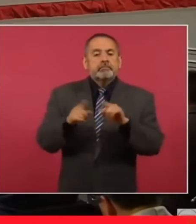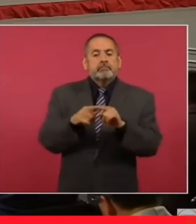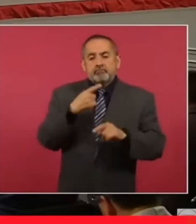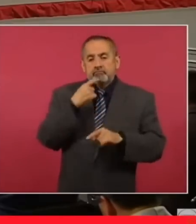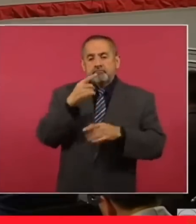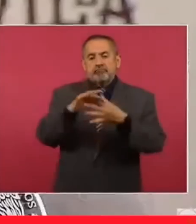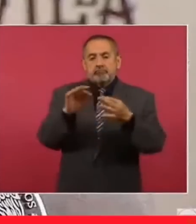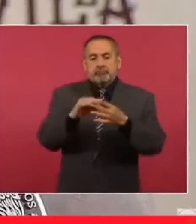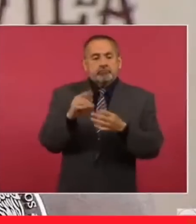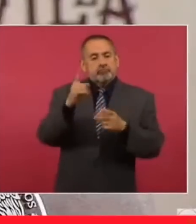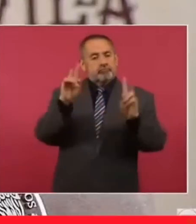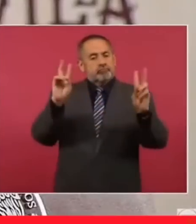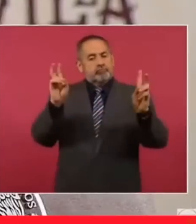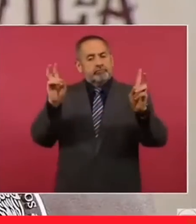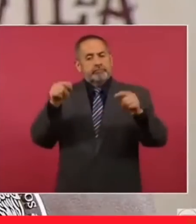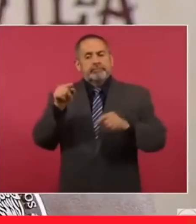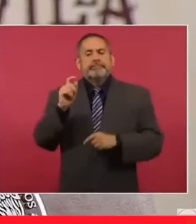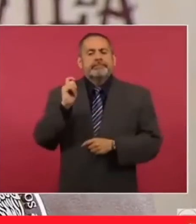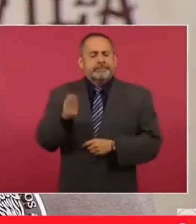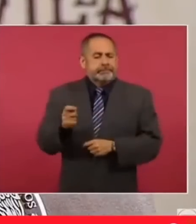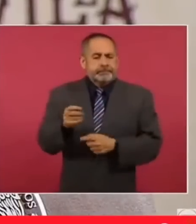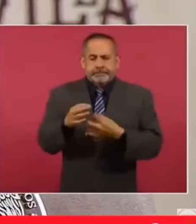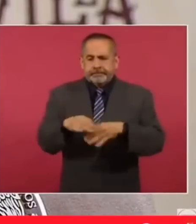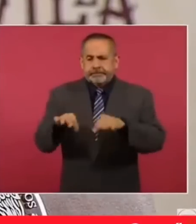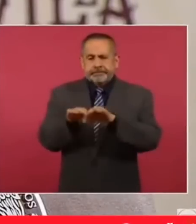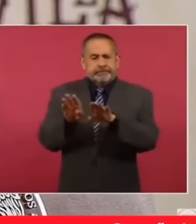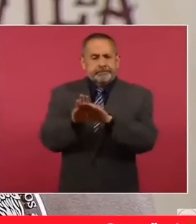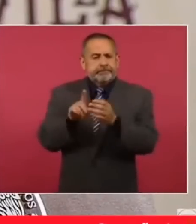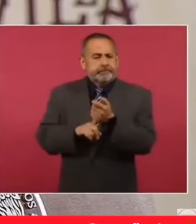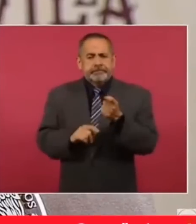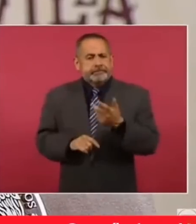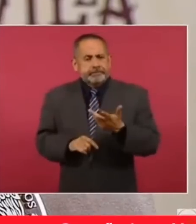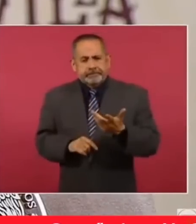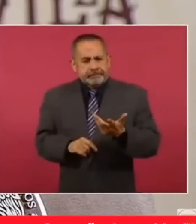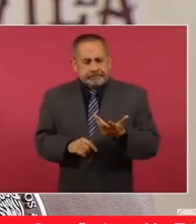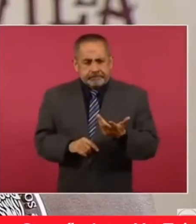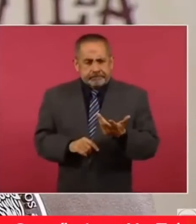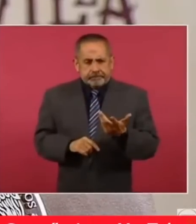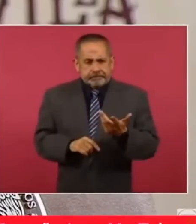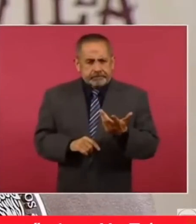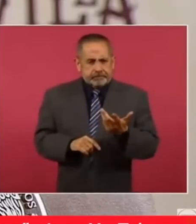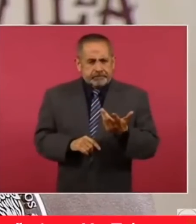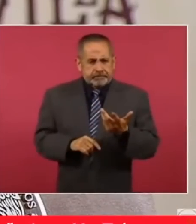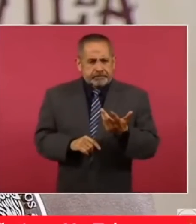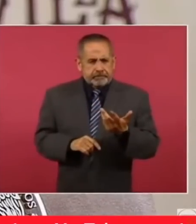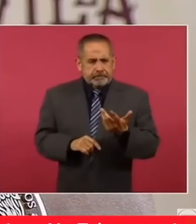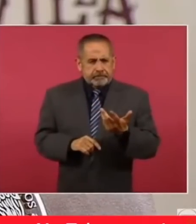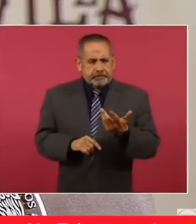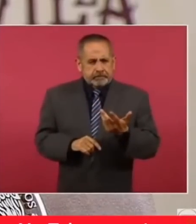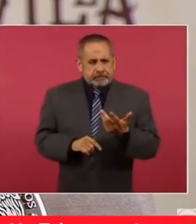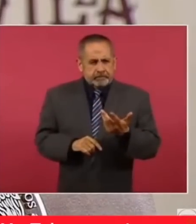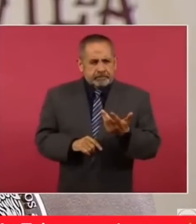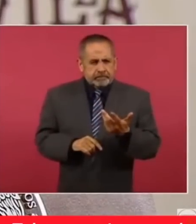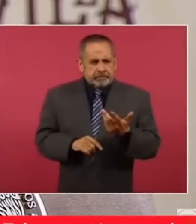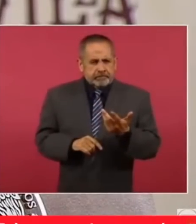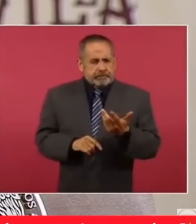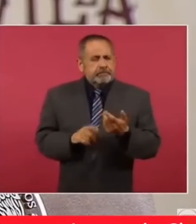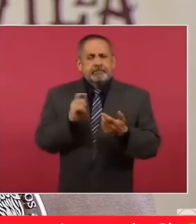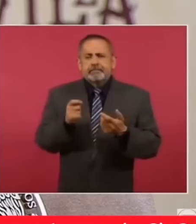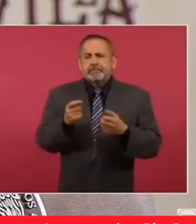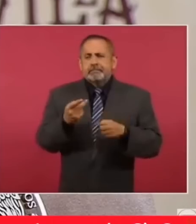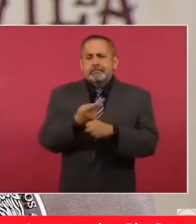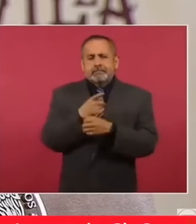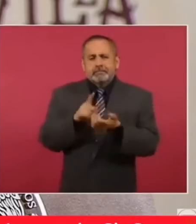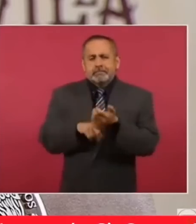mención de un tema que es relevante sobre lo que también ha